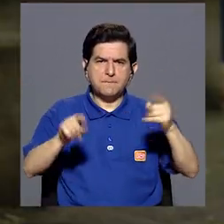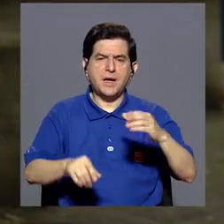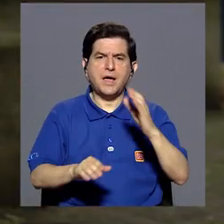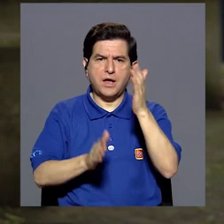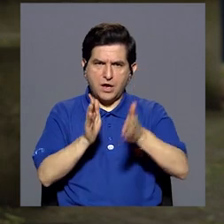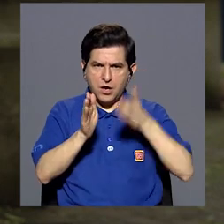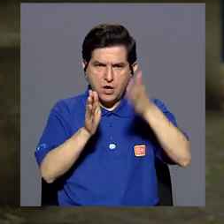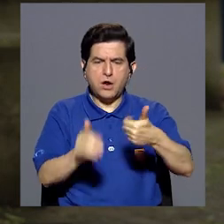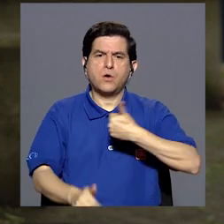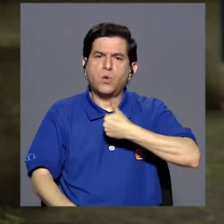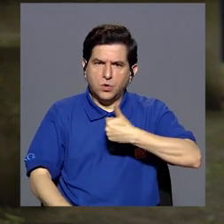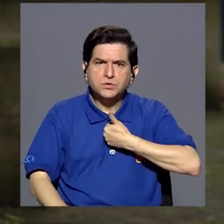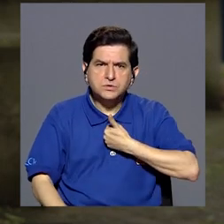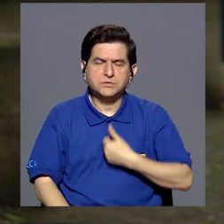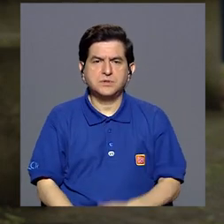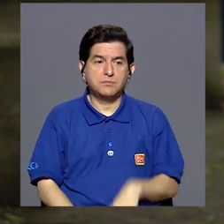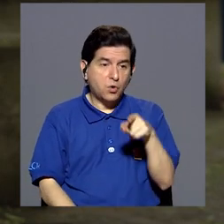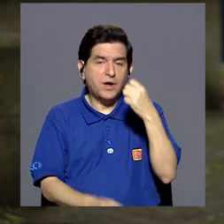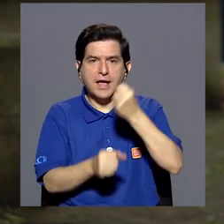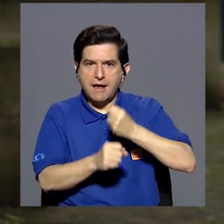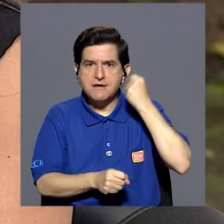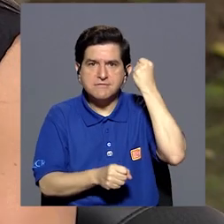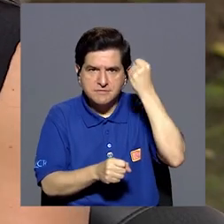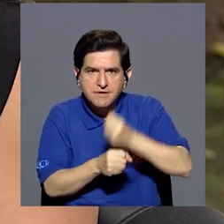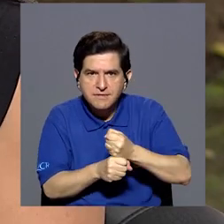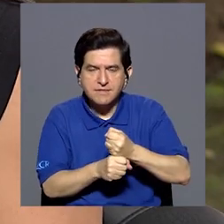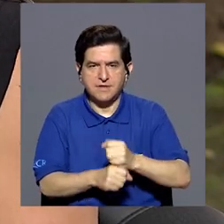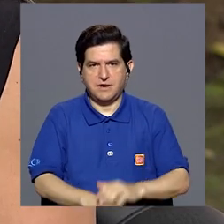tienes que cuidarte. Eso ha sido una tarea.